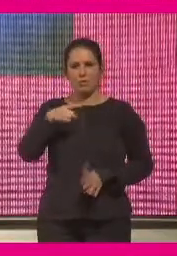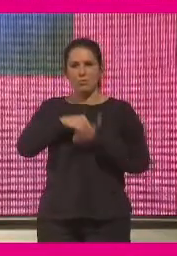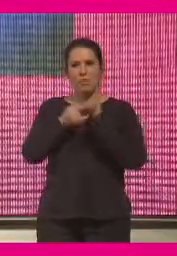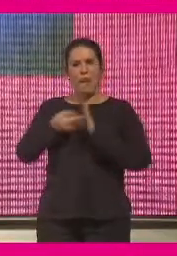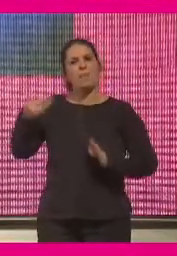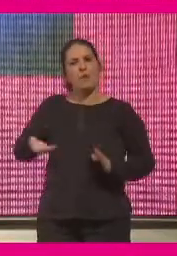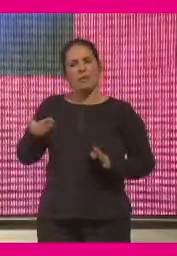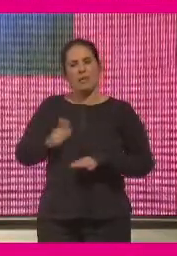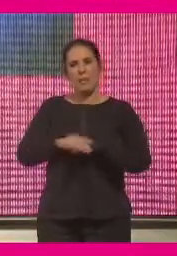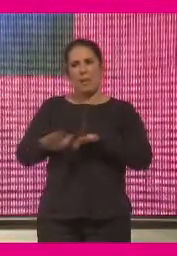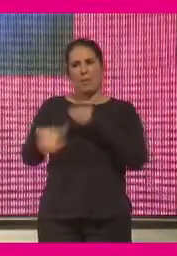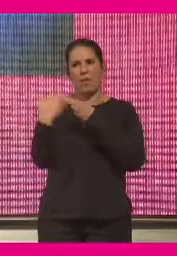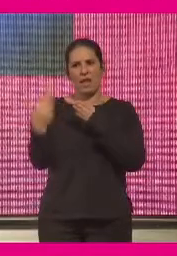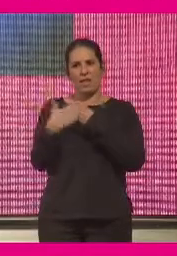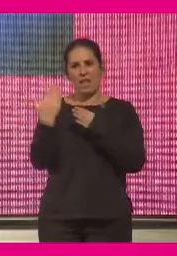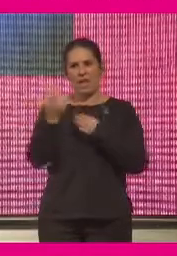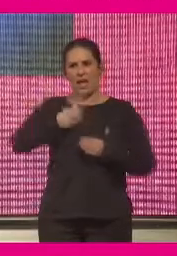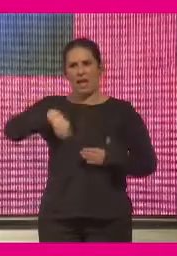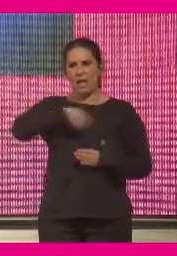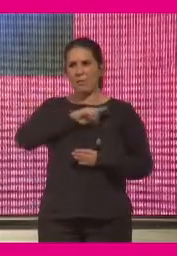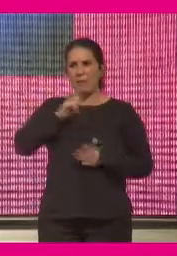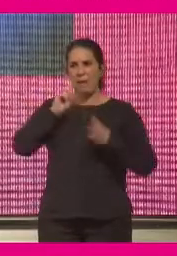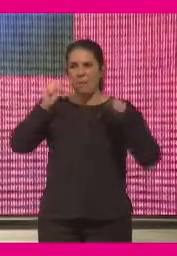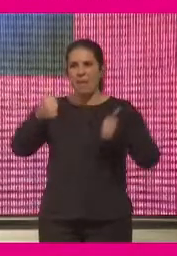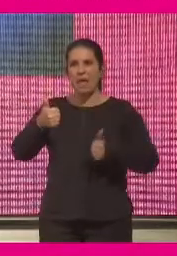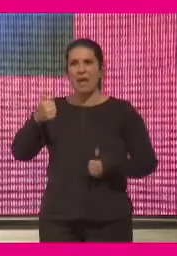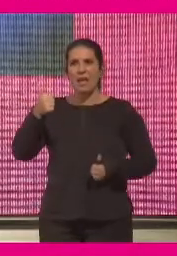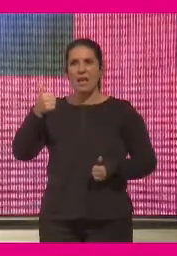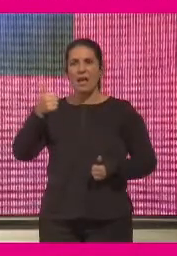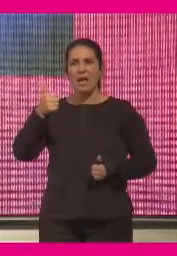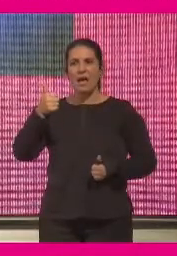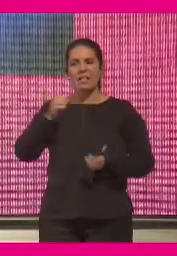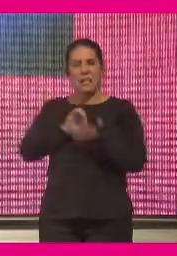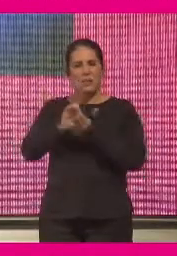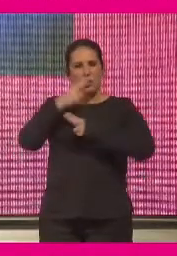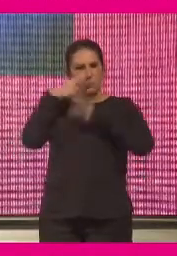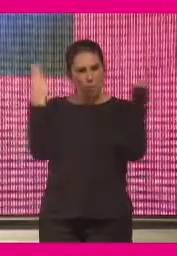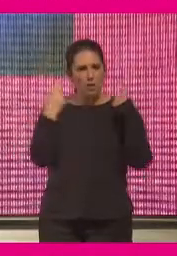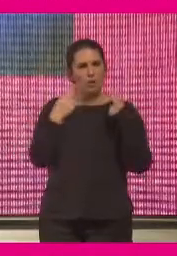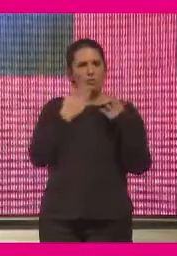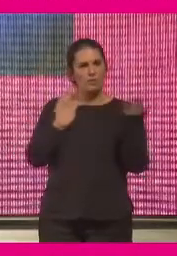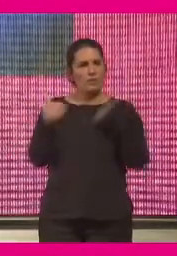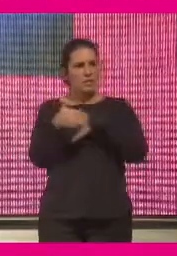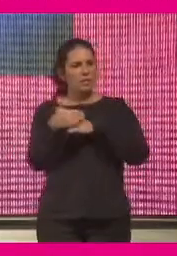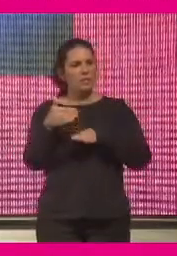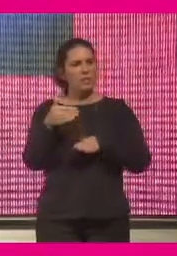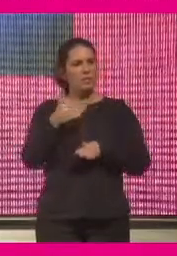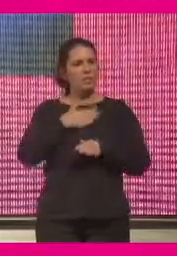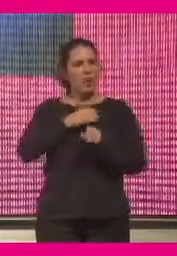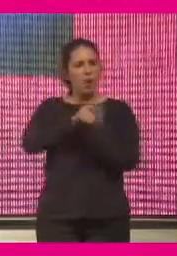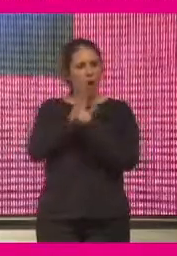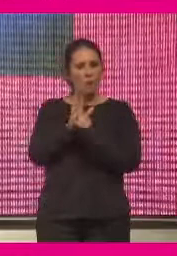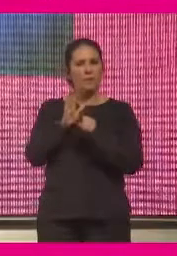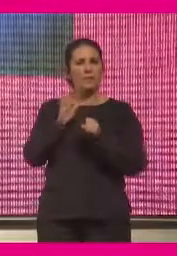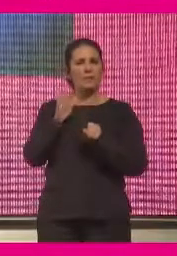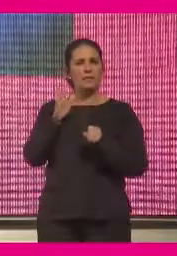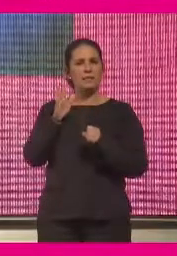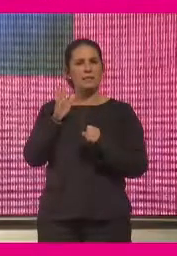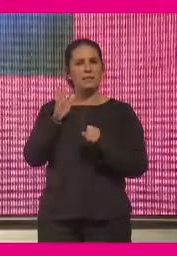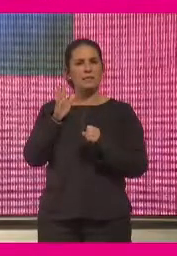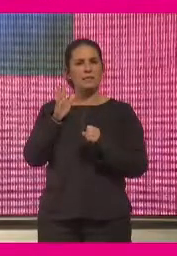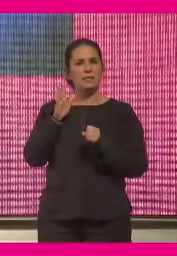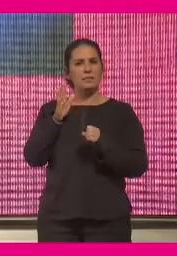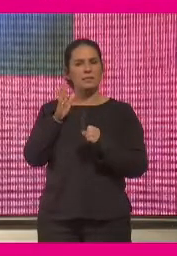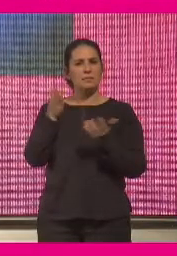importante para modernizarnos, para empezar a tener servicios públicos a través de apps móviles, que es la experiencia de usuario que espera un